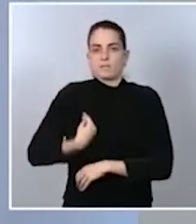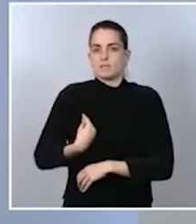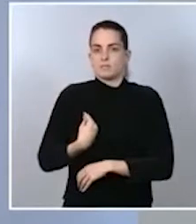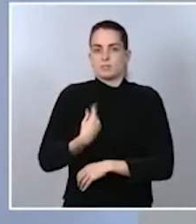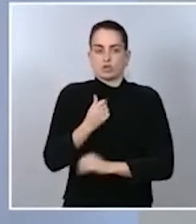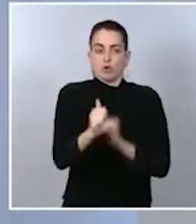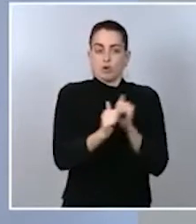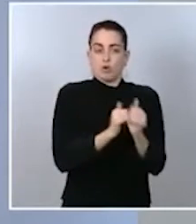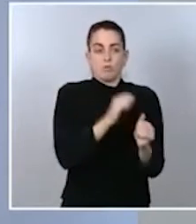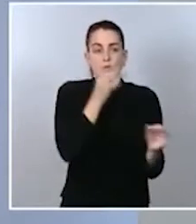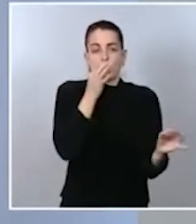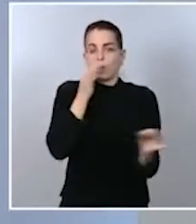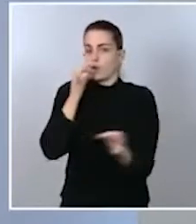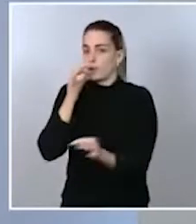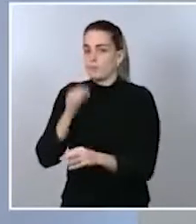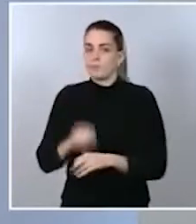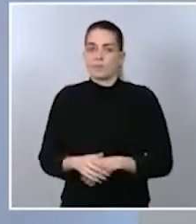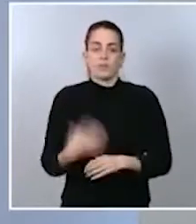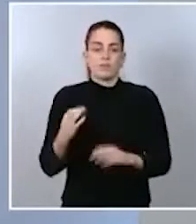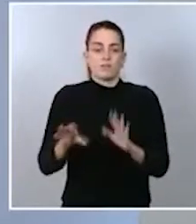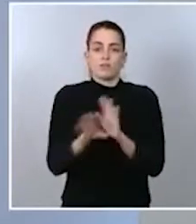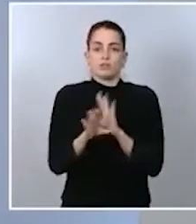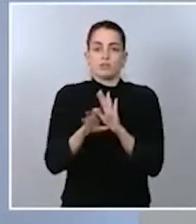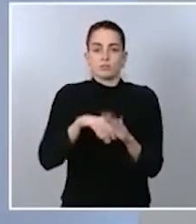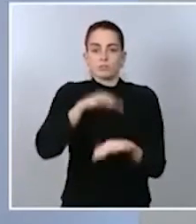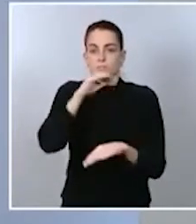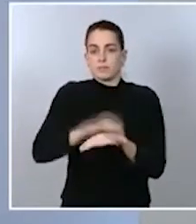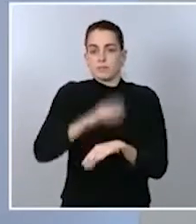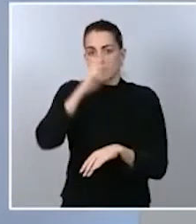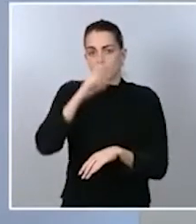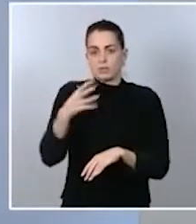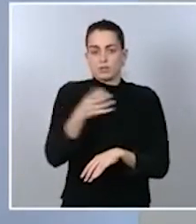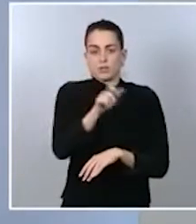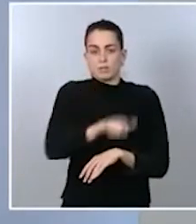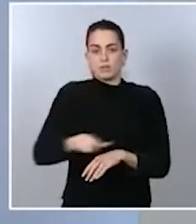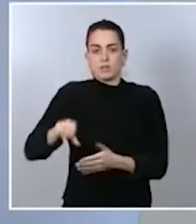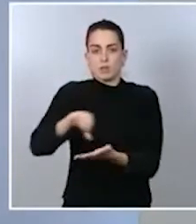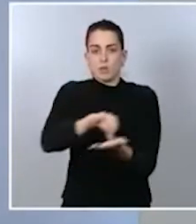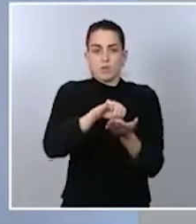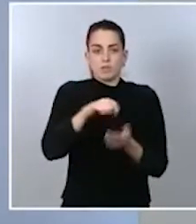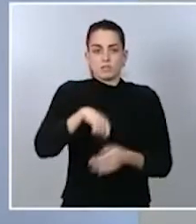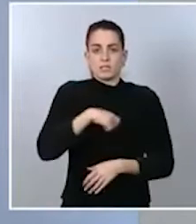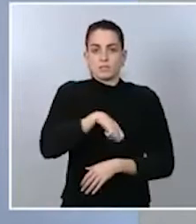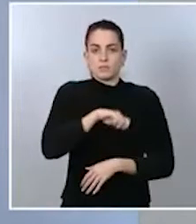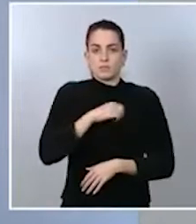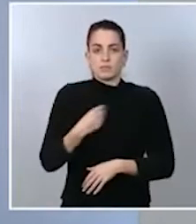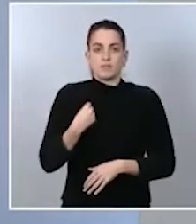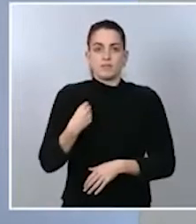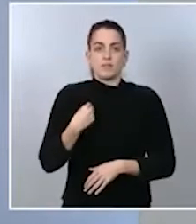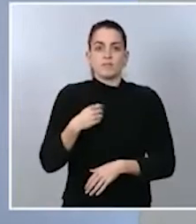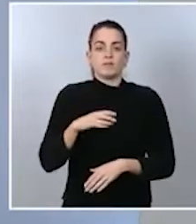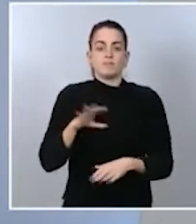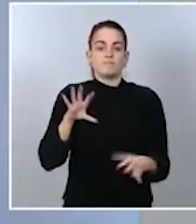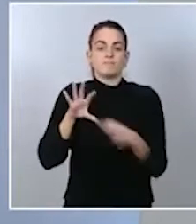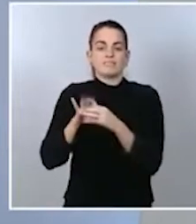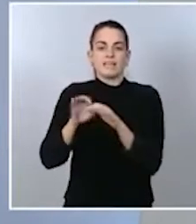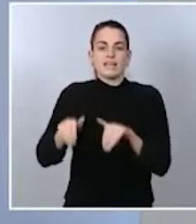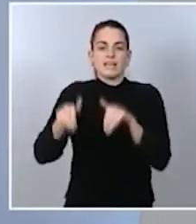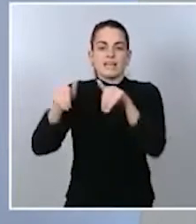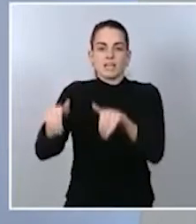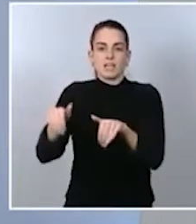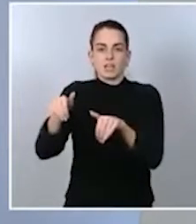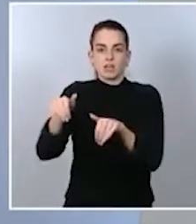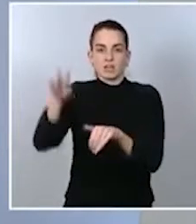respetarse y seguirse por parte de todos los ciudadanos españoles. Respecto a las elecciones catalanas, le voy a decir con toda claridad, yo estoy